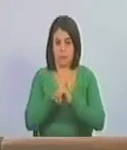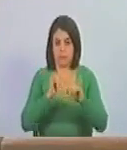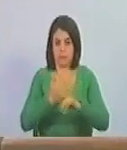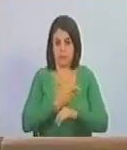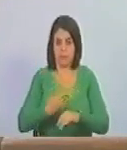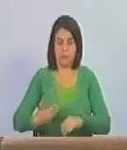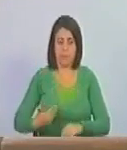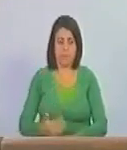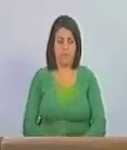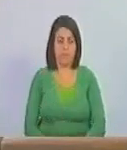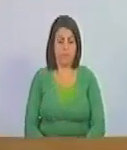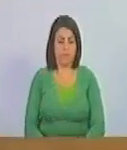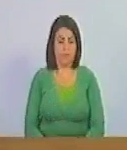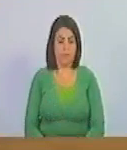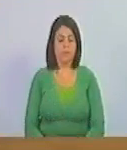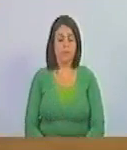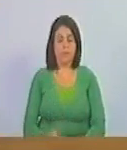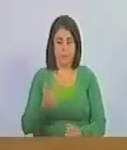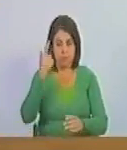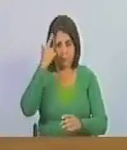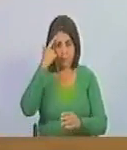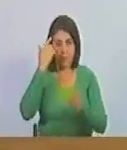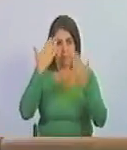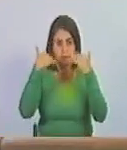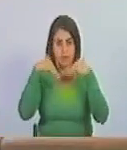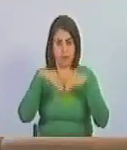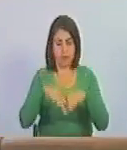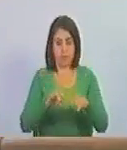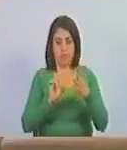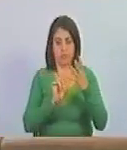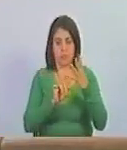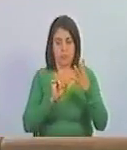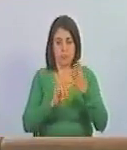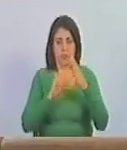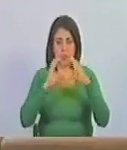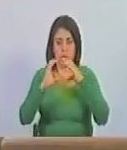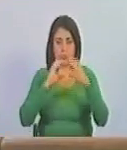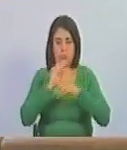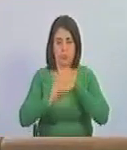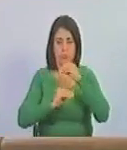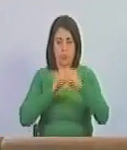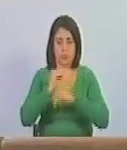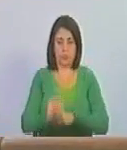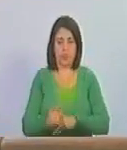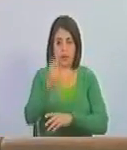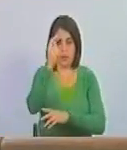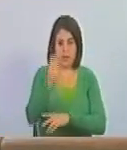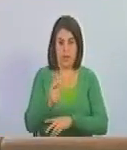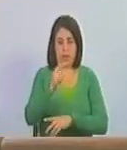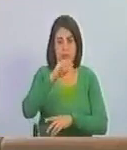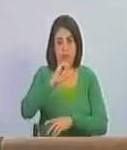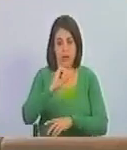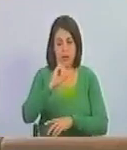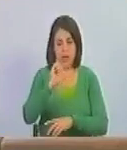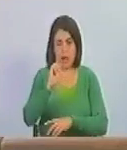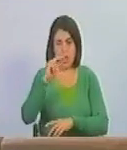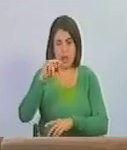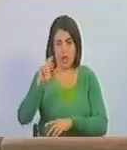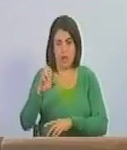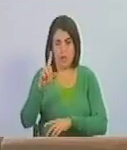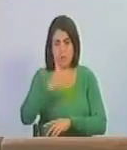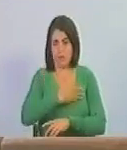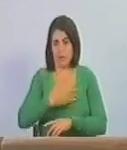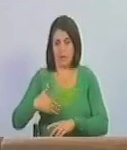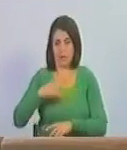Esto, ciudadano presidente. En cuenta, secretaria, siguiente. Cuenta número 4, comunicación suscrita por el diputado Ángel Rodríguez, presidente de la